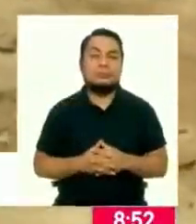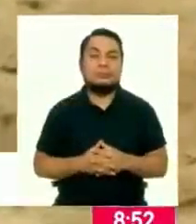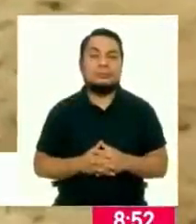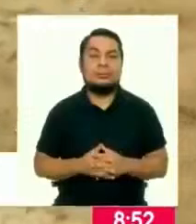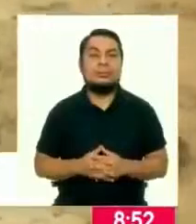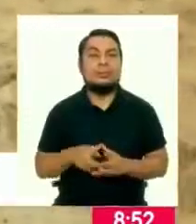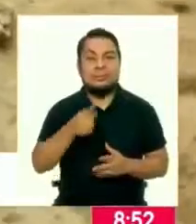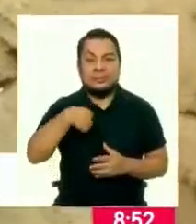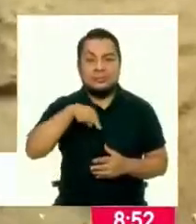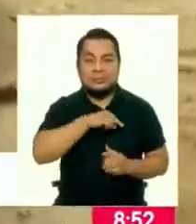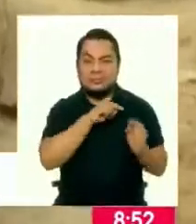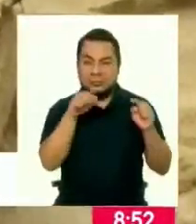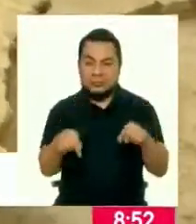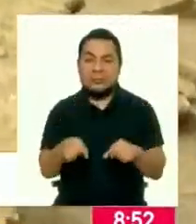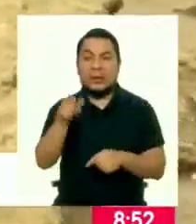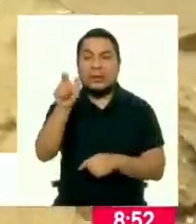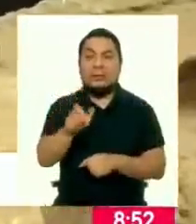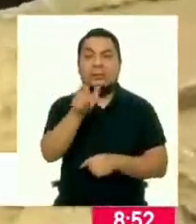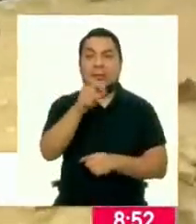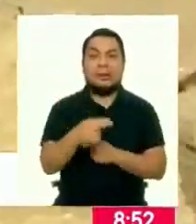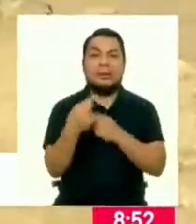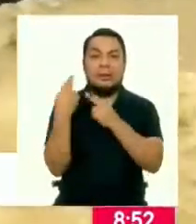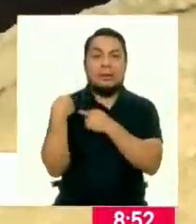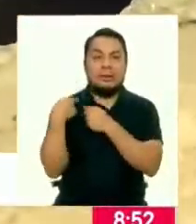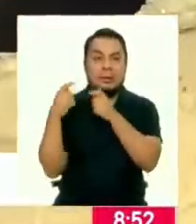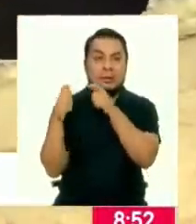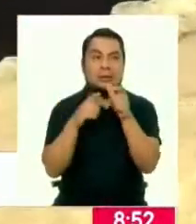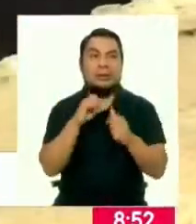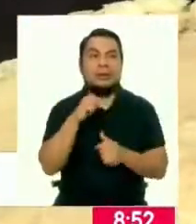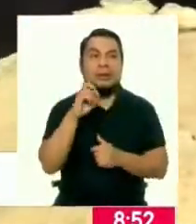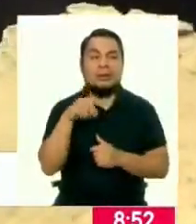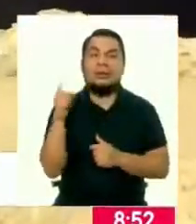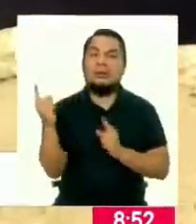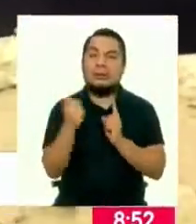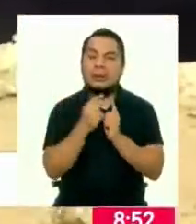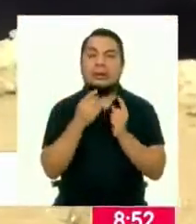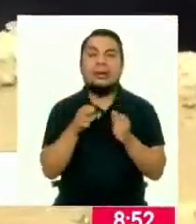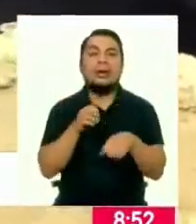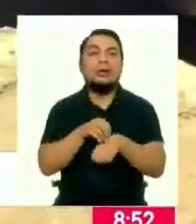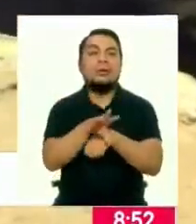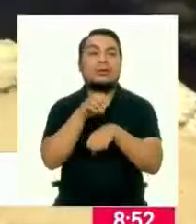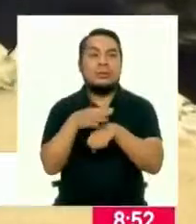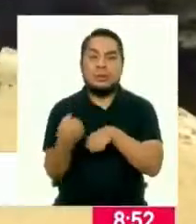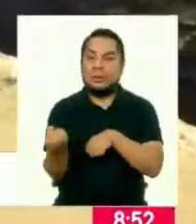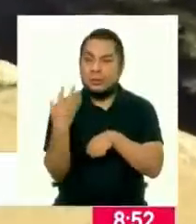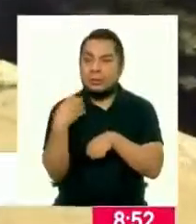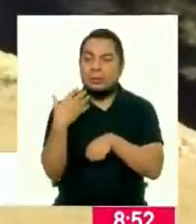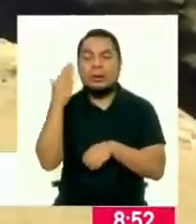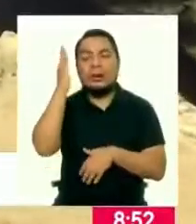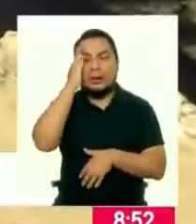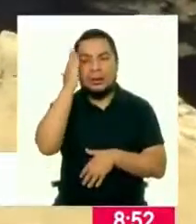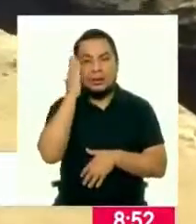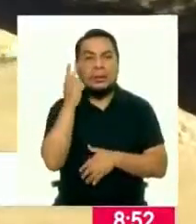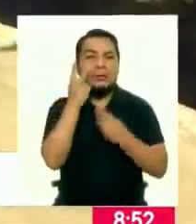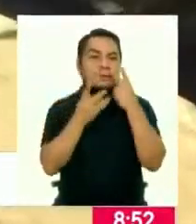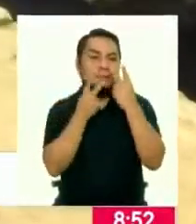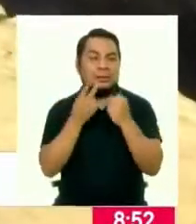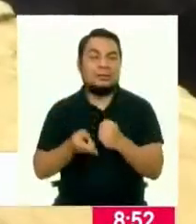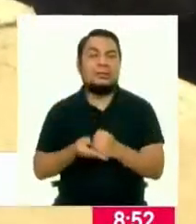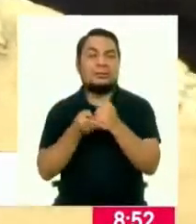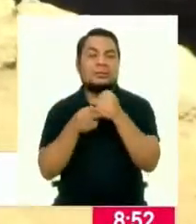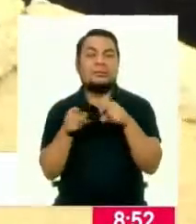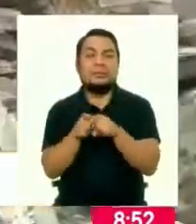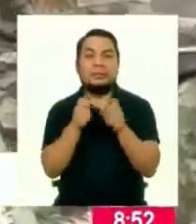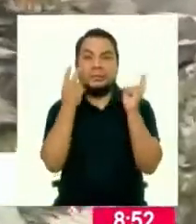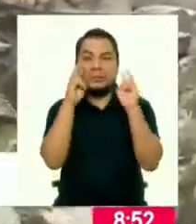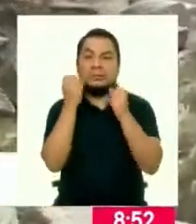Fuimos recibidos por personal de Cernán, quienes nos dieron las recomendaciones para tener una visita segura y